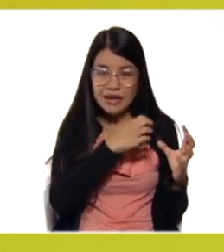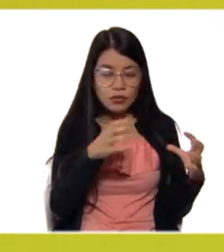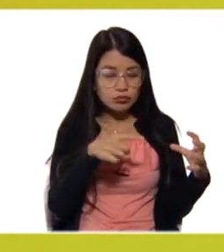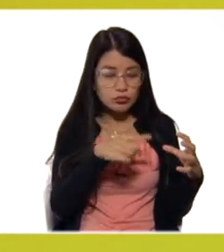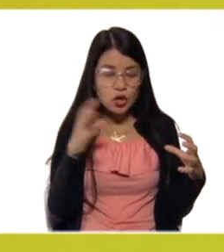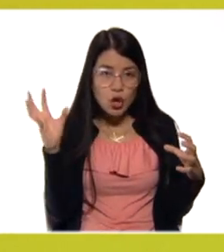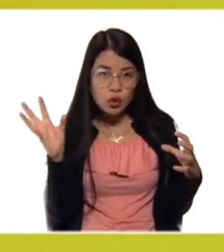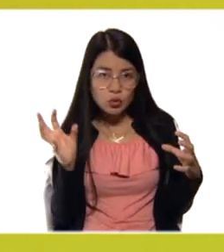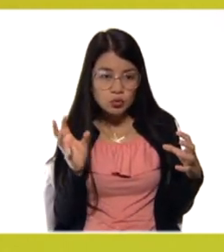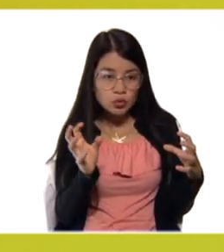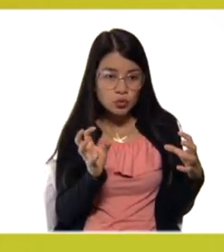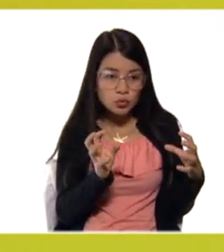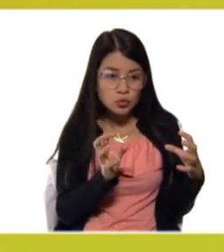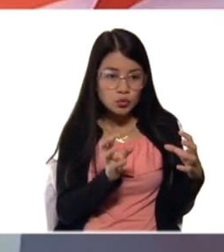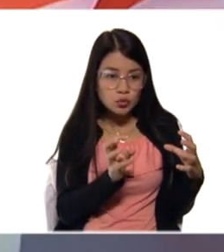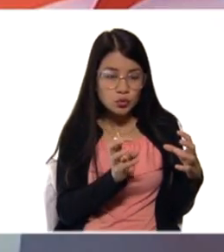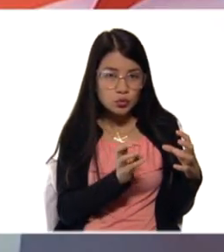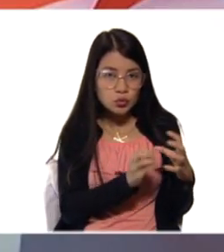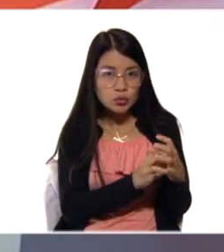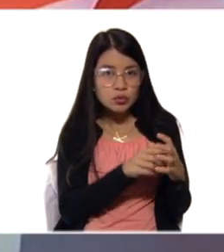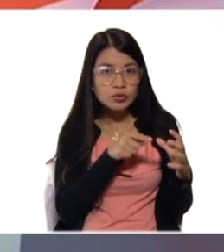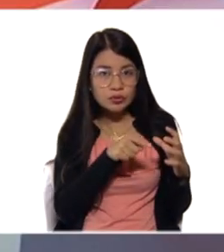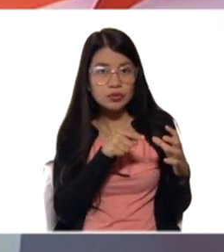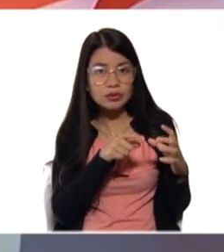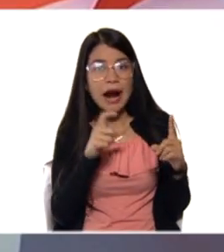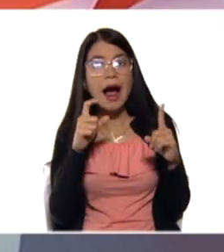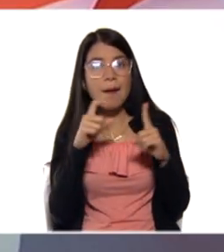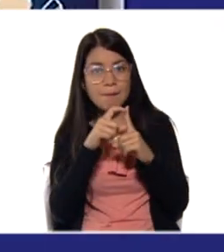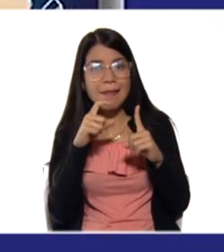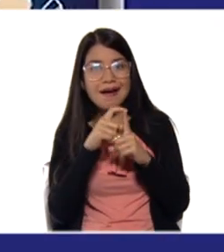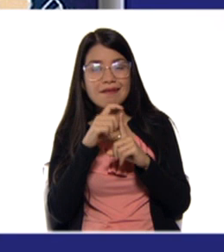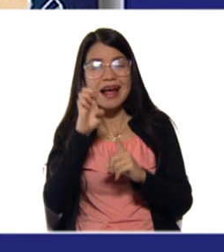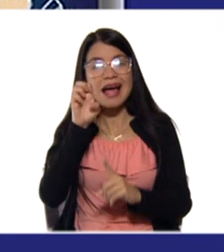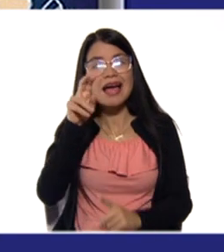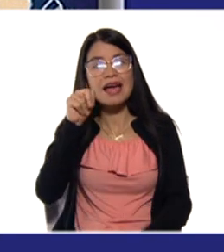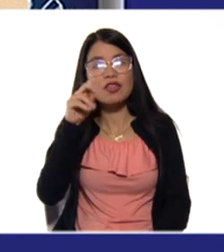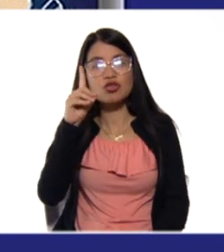es endotérmica. Y lo vemos en pantalla.